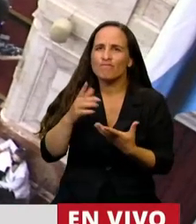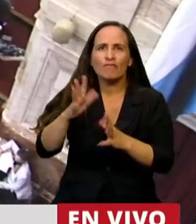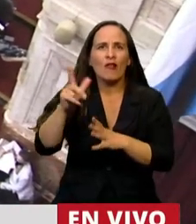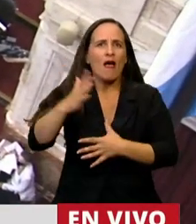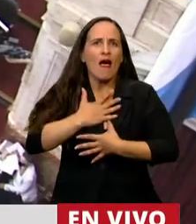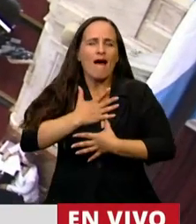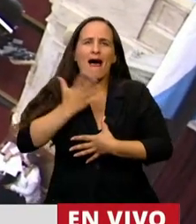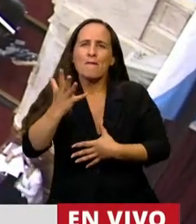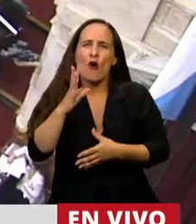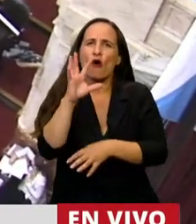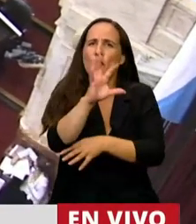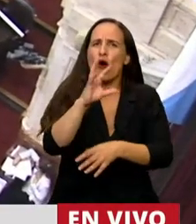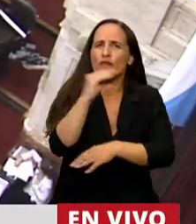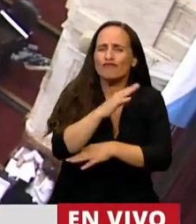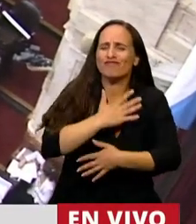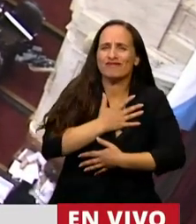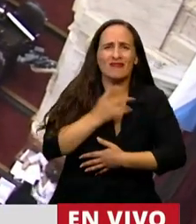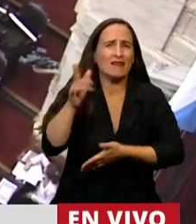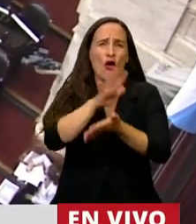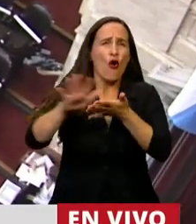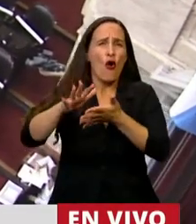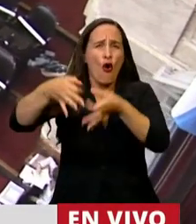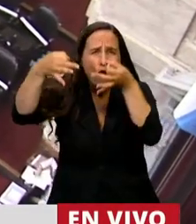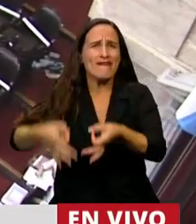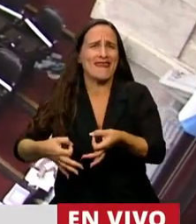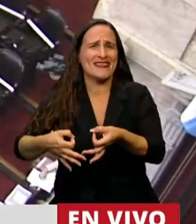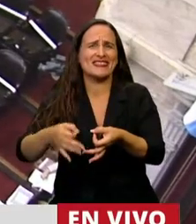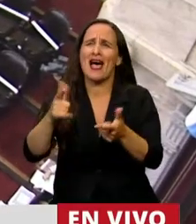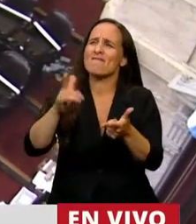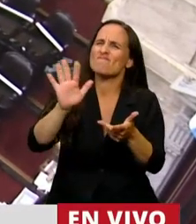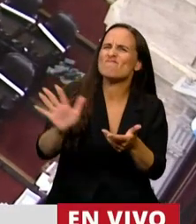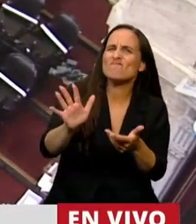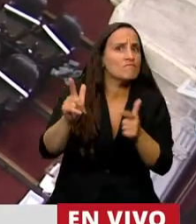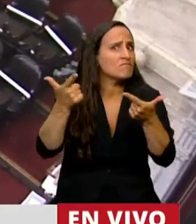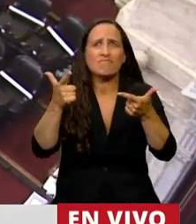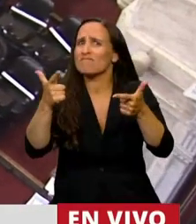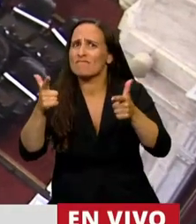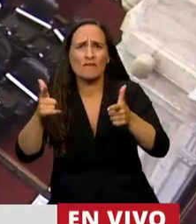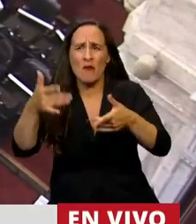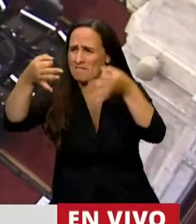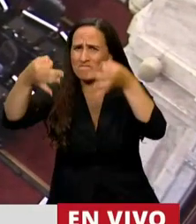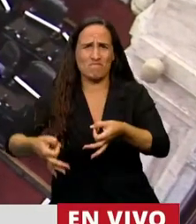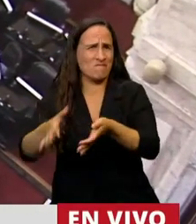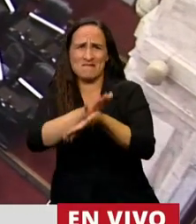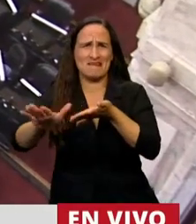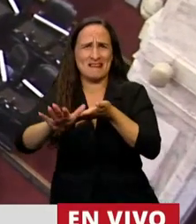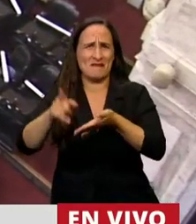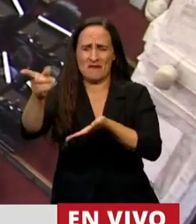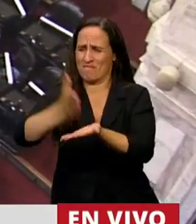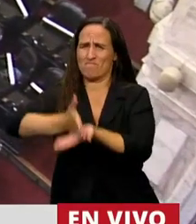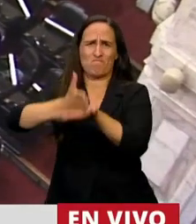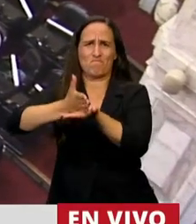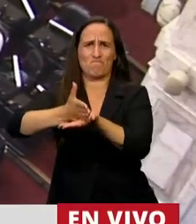tierras sureñas, nos dejó su honestidad sin una sombra de duda, nos dejó su rectitud sin ambigüedades,